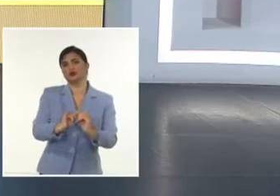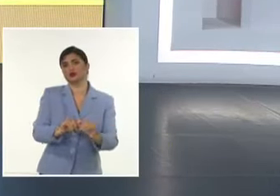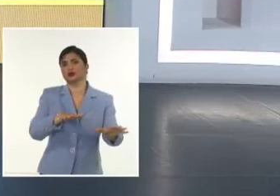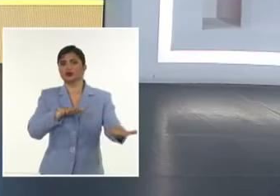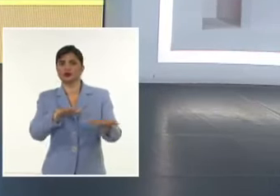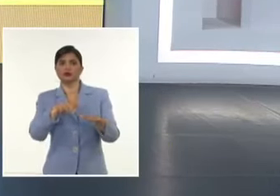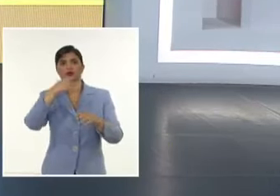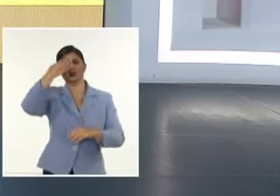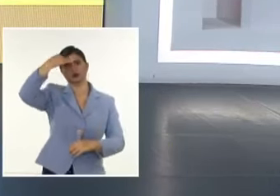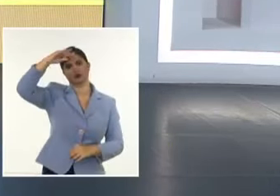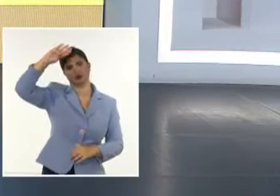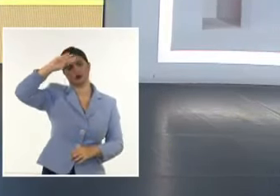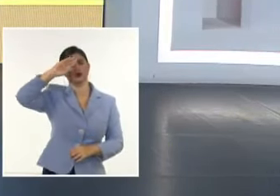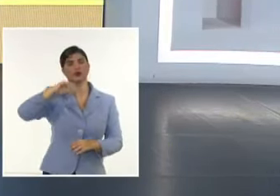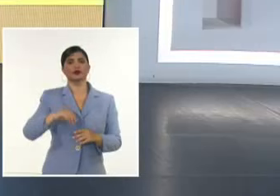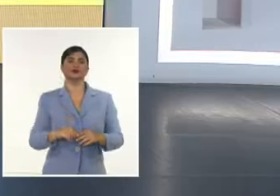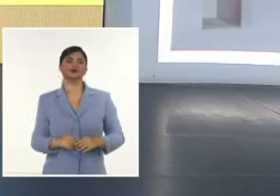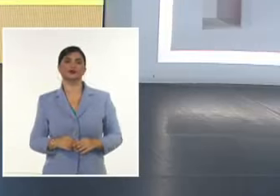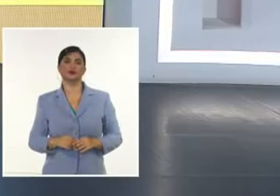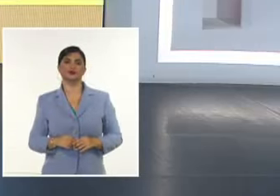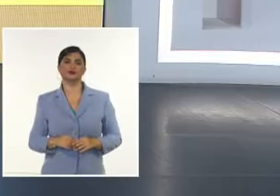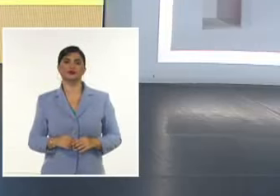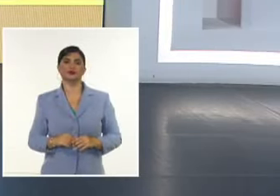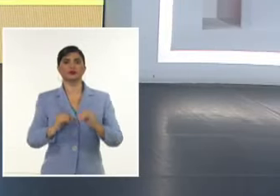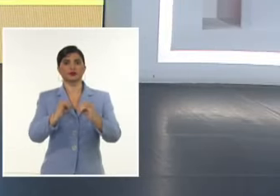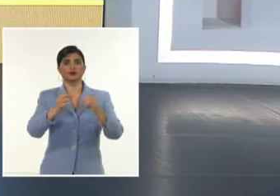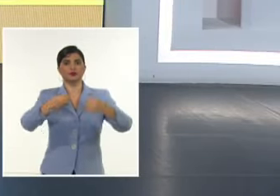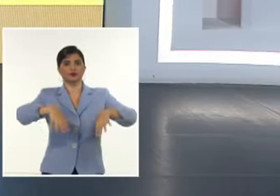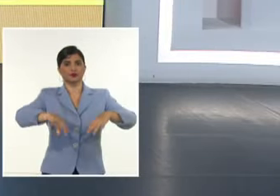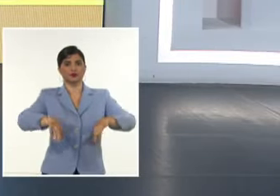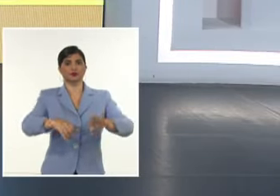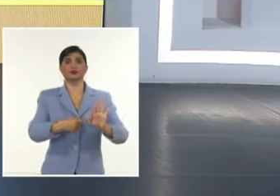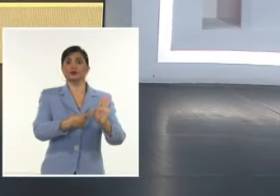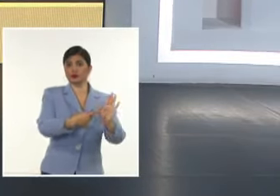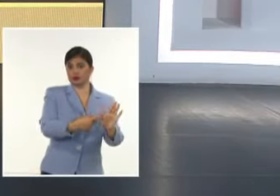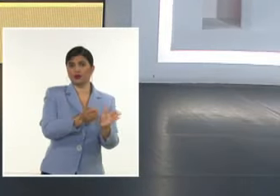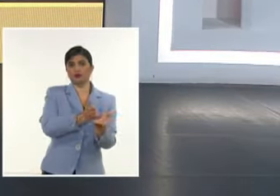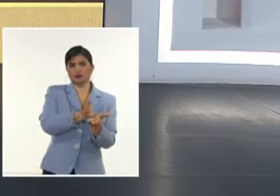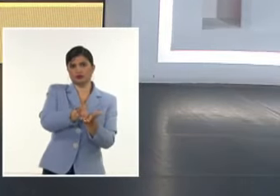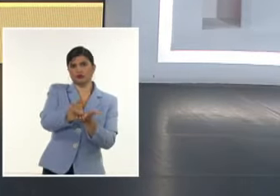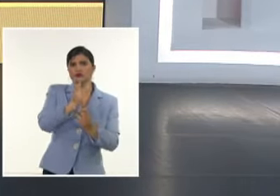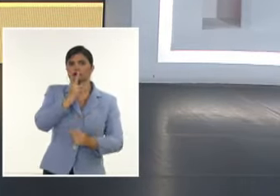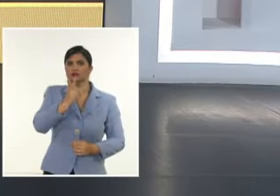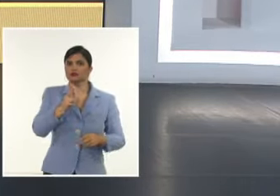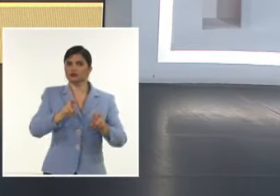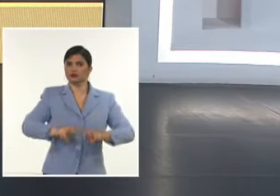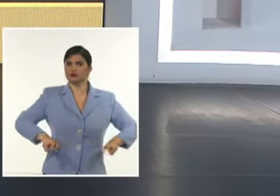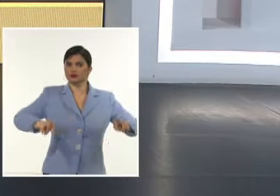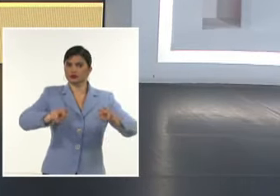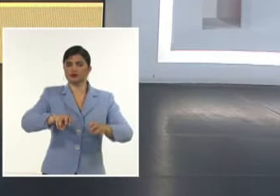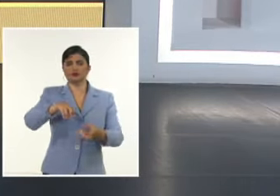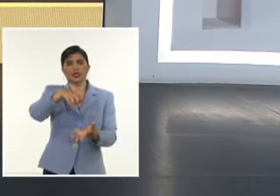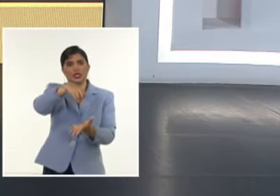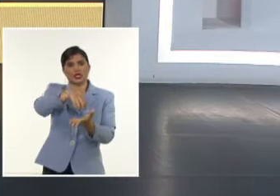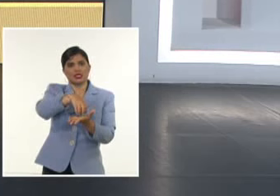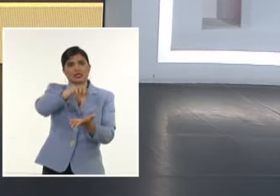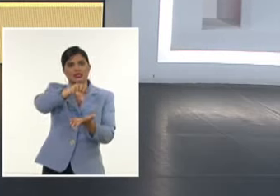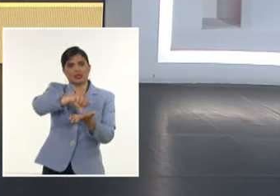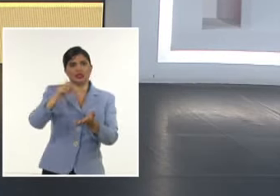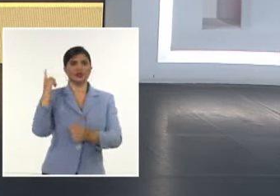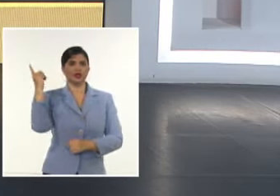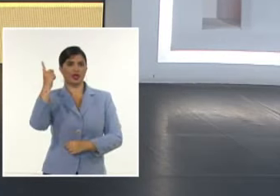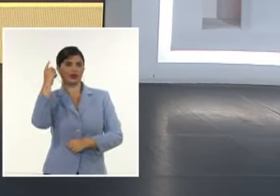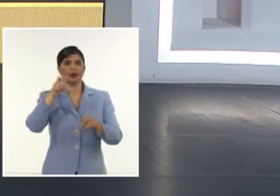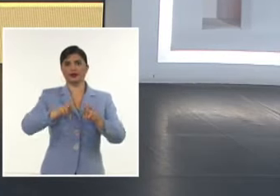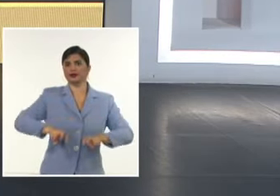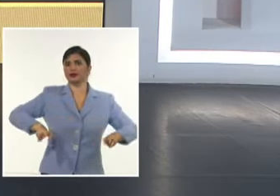de manera muy especial en Cuba Ahí están las muestras de este seguimiento El Centro Nacional de Investigaciones Sismológicas registra los